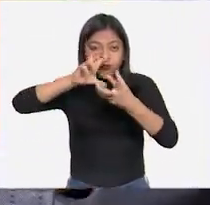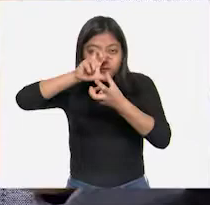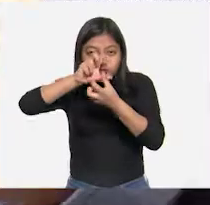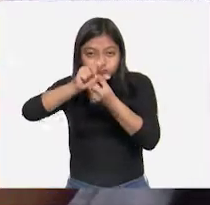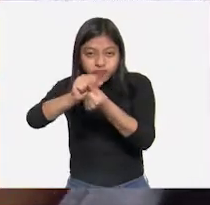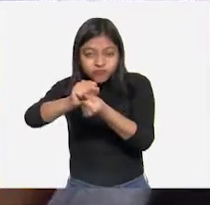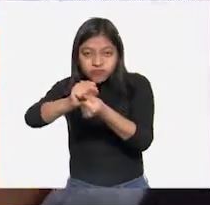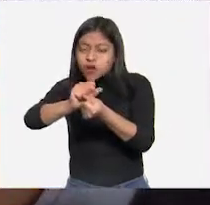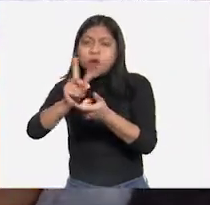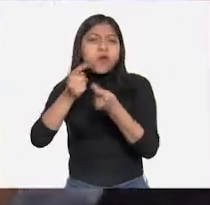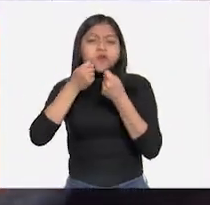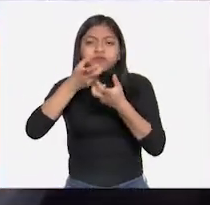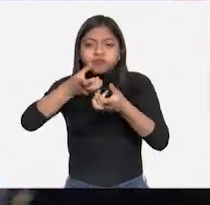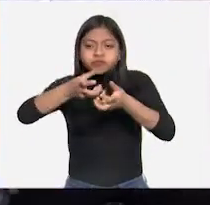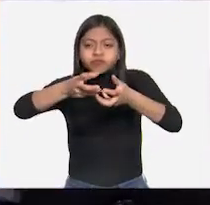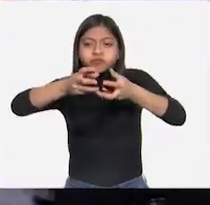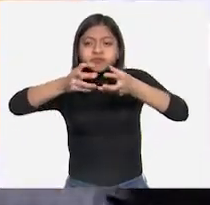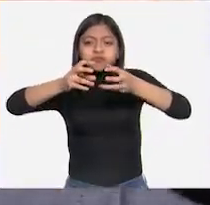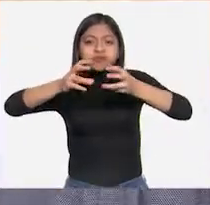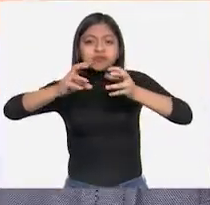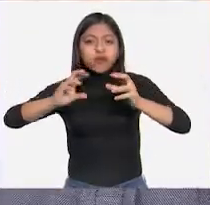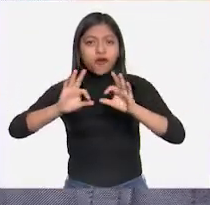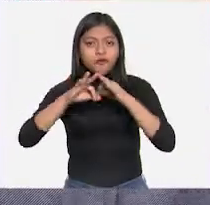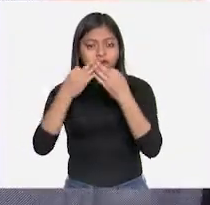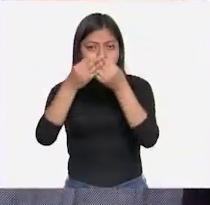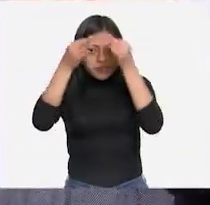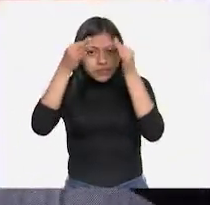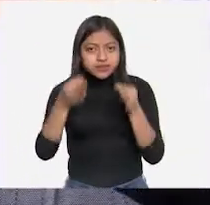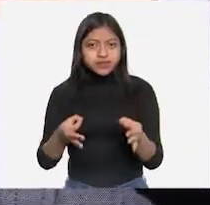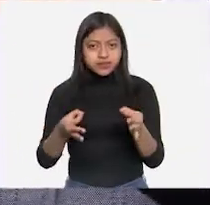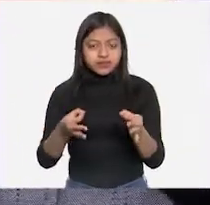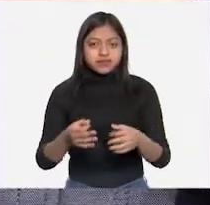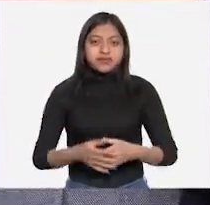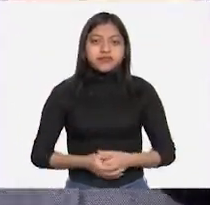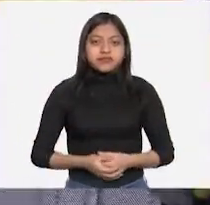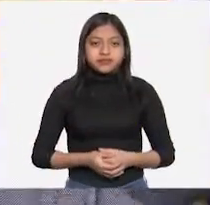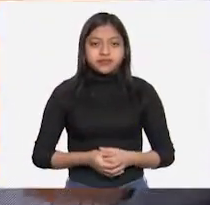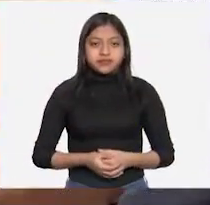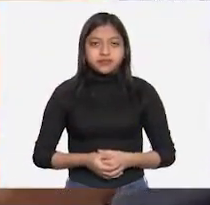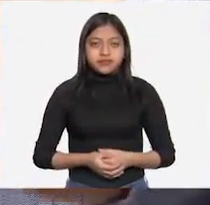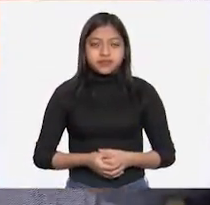va a regresar a su estado original y puede recuperar su forma. Sí.